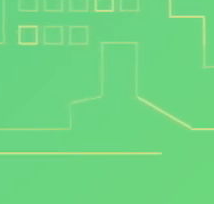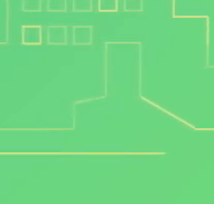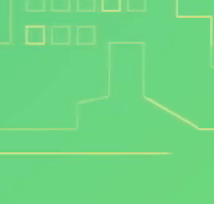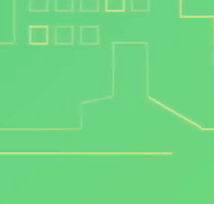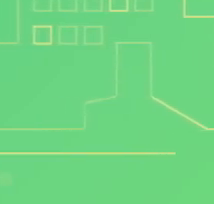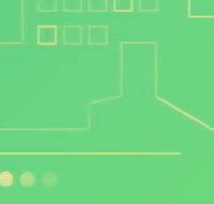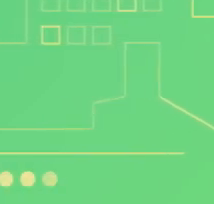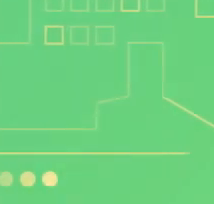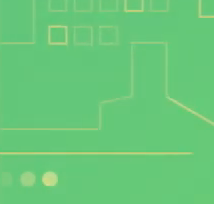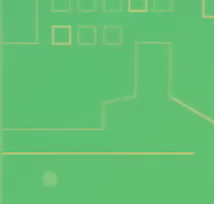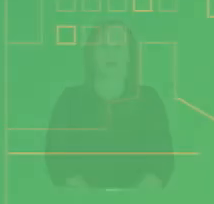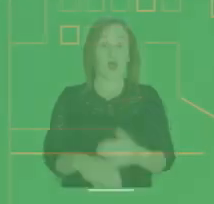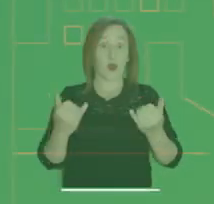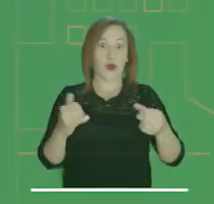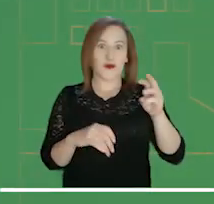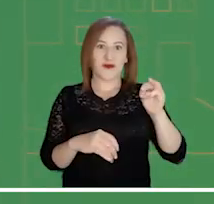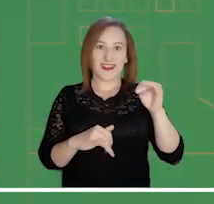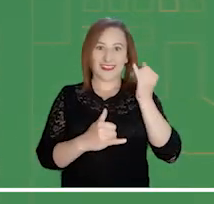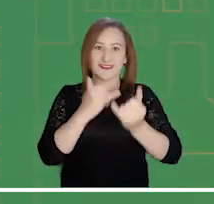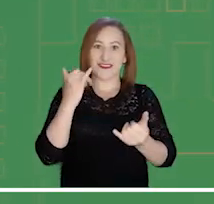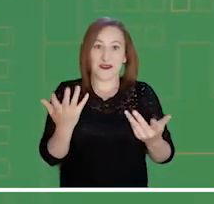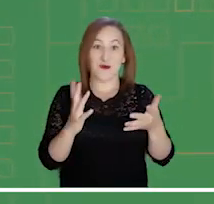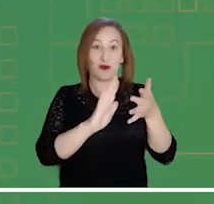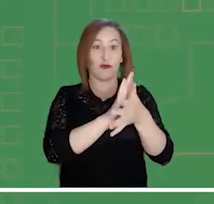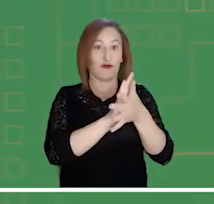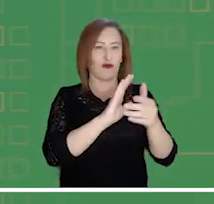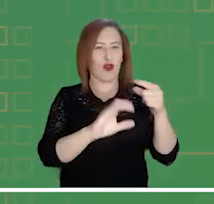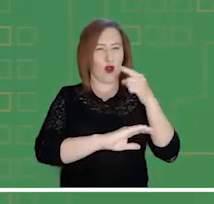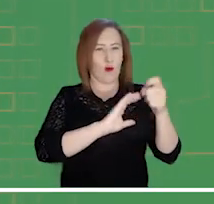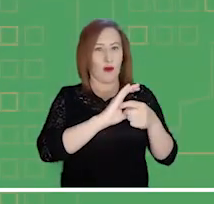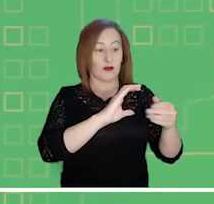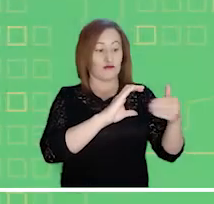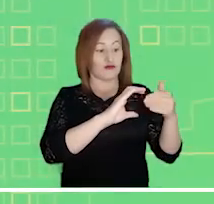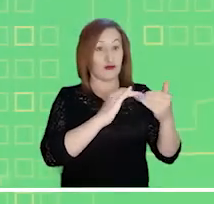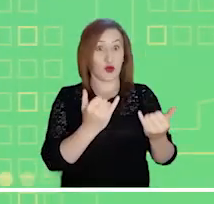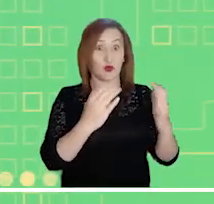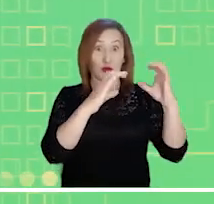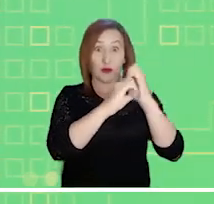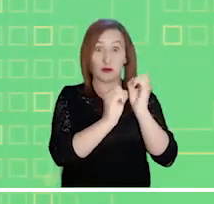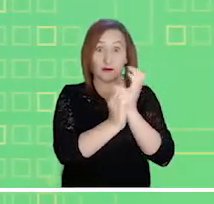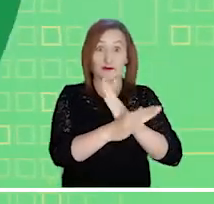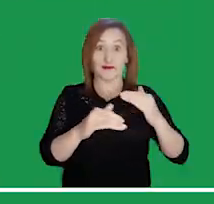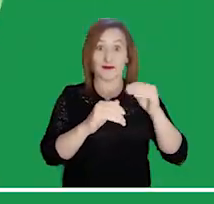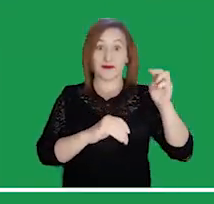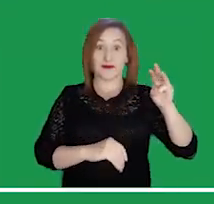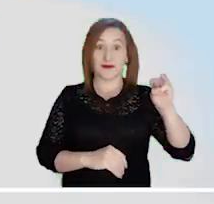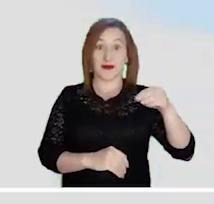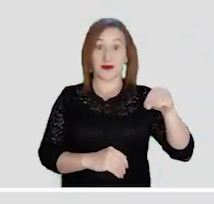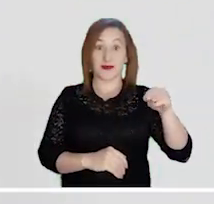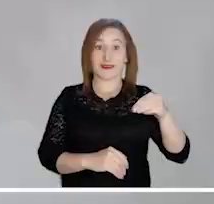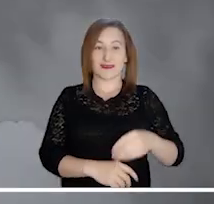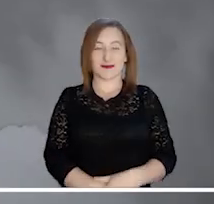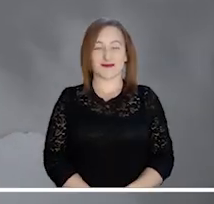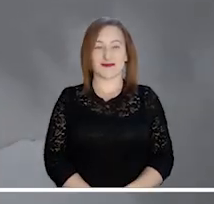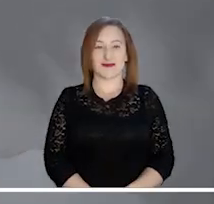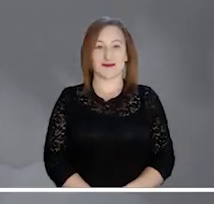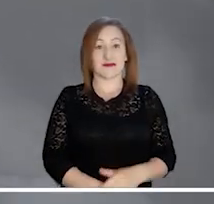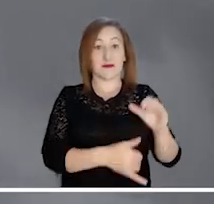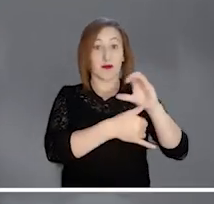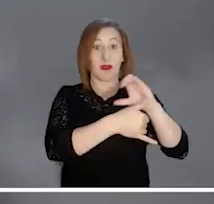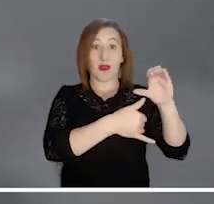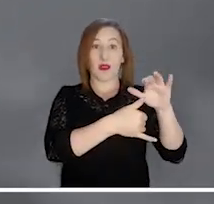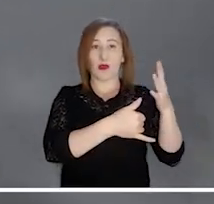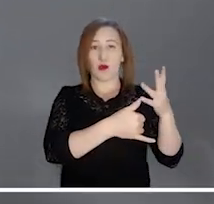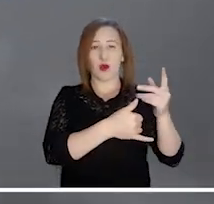Cerramos este martes invitándolos a conocer el pronóstico del tiempo de la noche de hoy y la madrugada del miércoles. Pocos